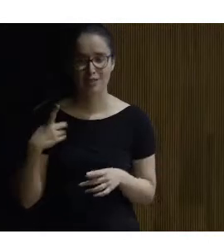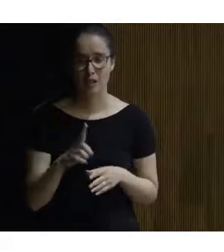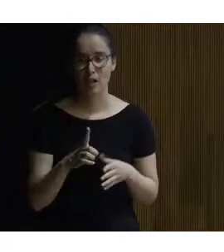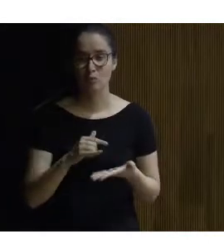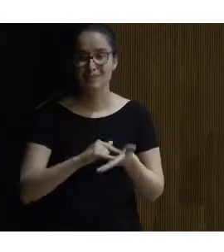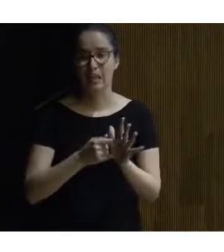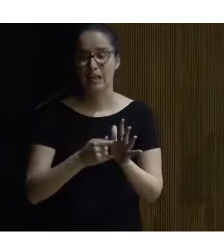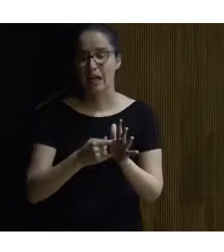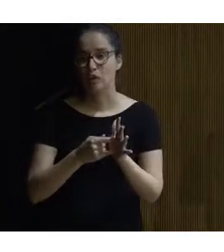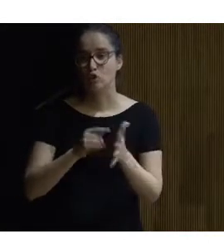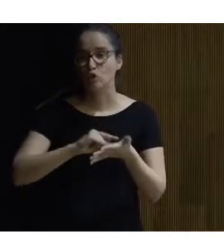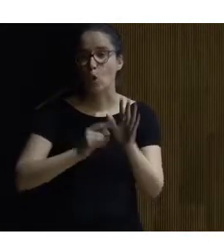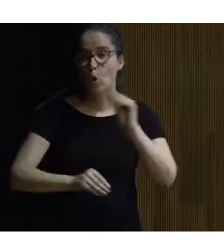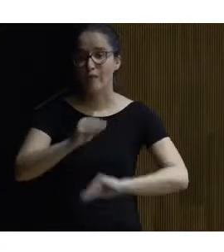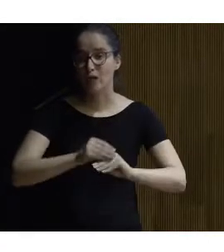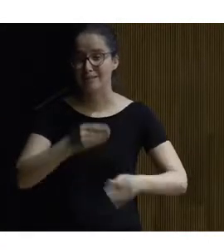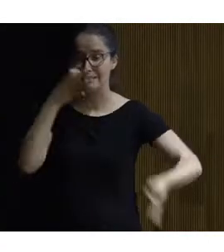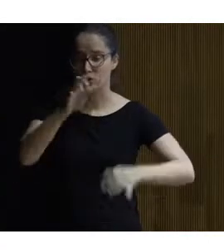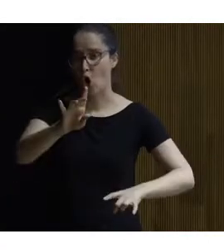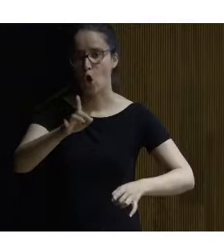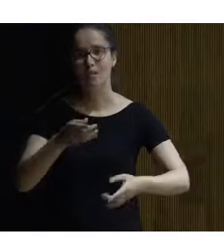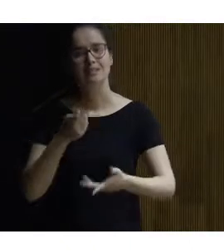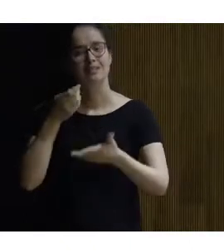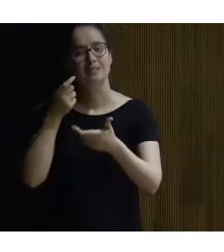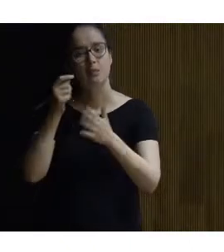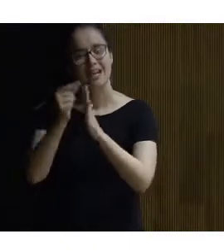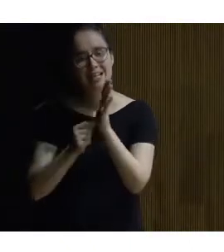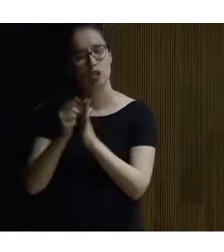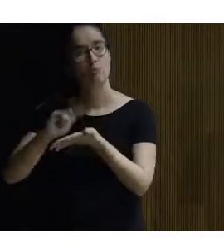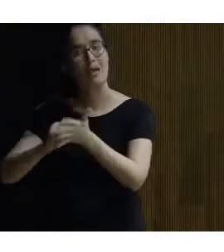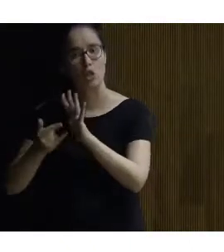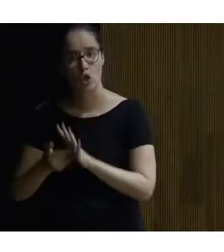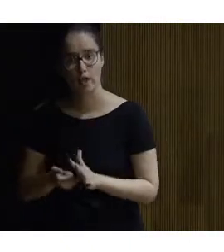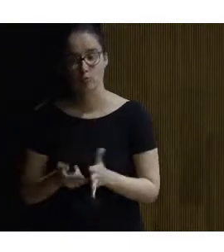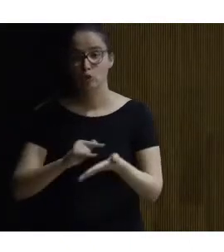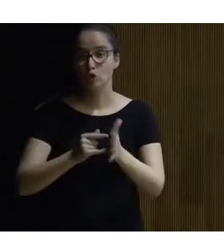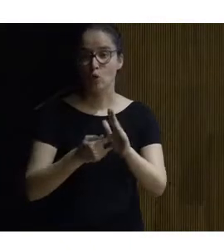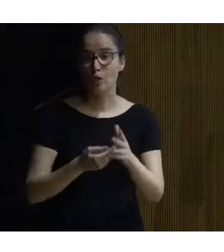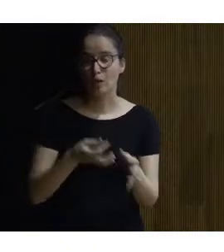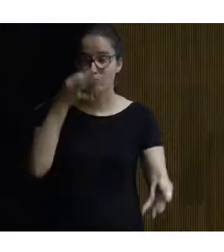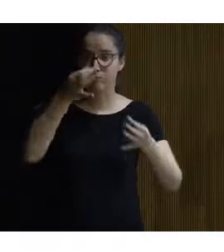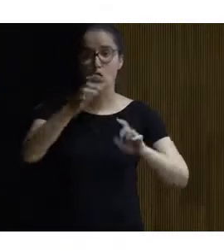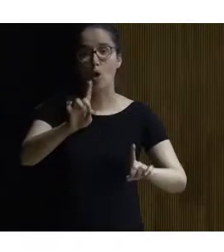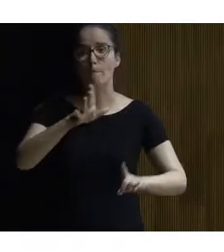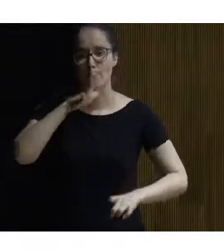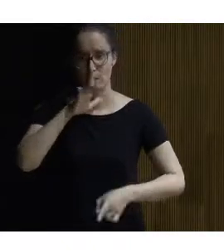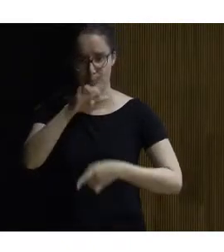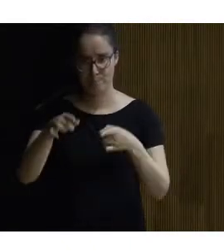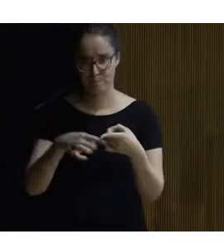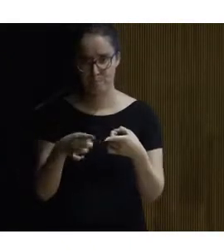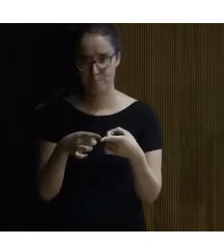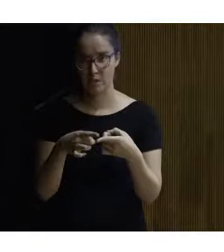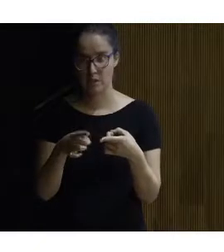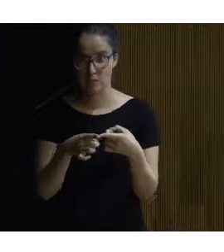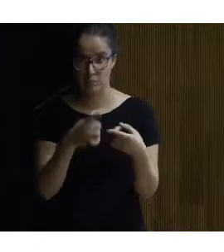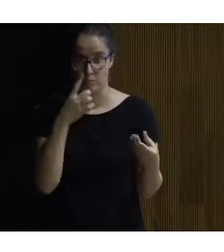técnicas concretas da criterios y da metodología las soluciones concretas no se dieron porque primero había